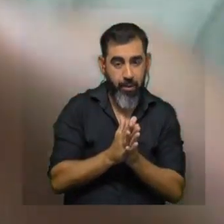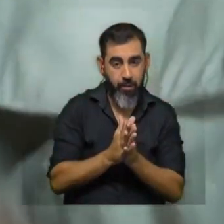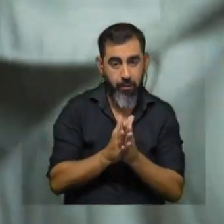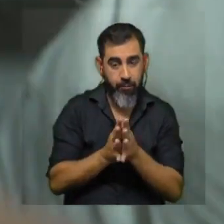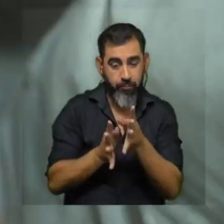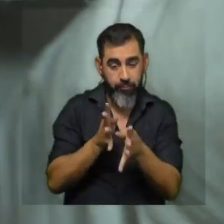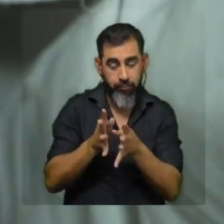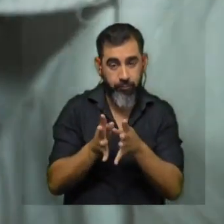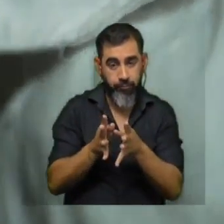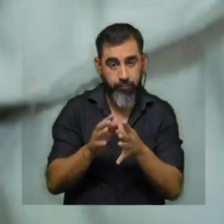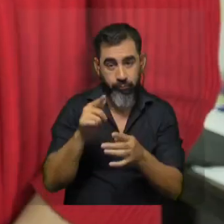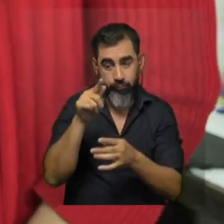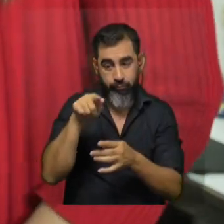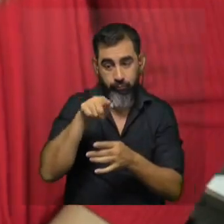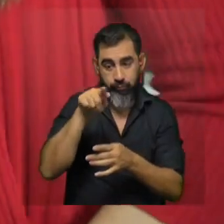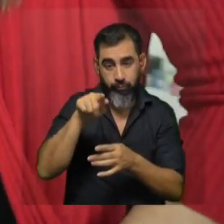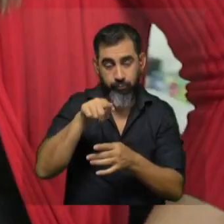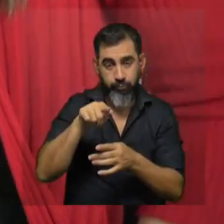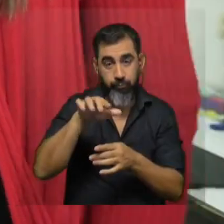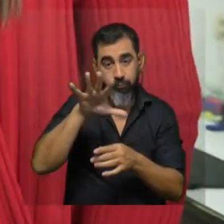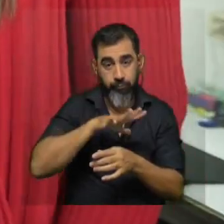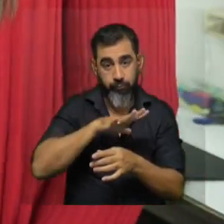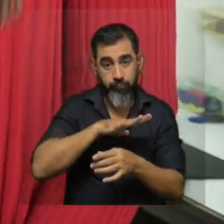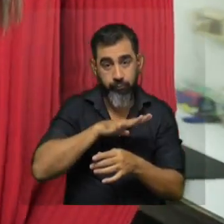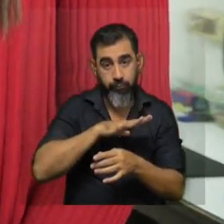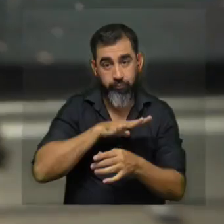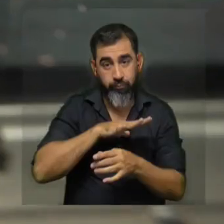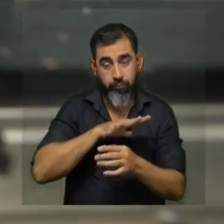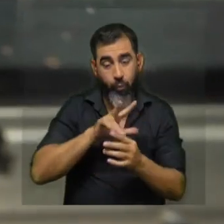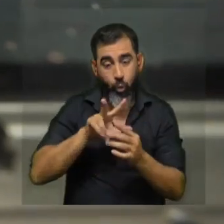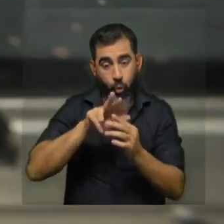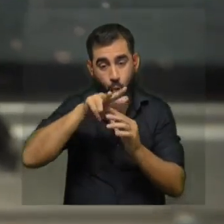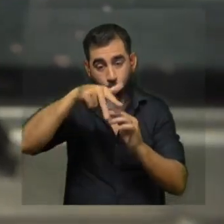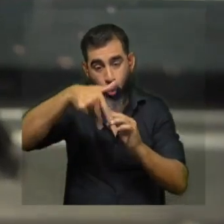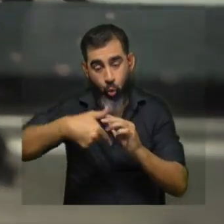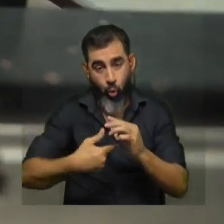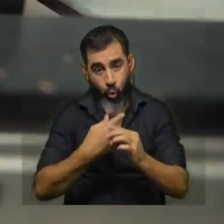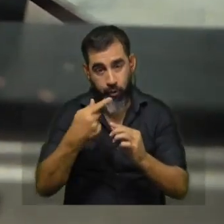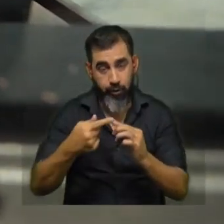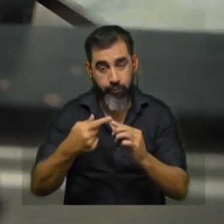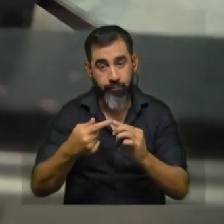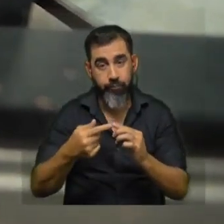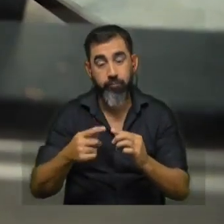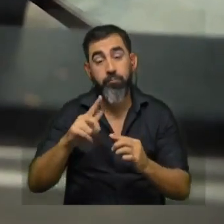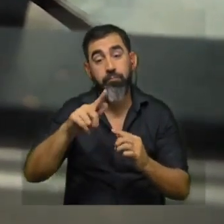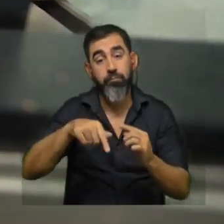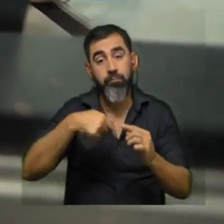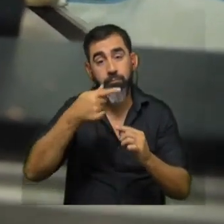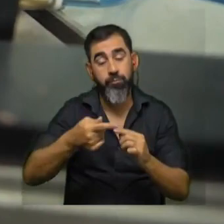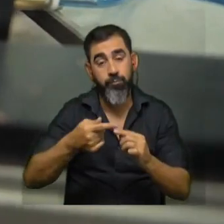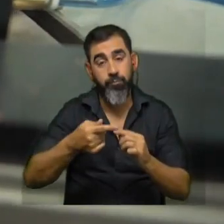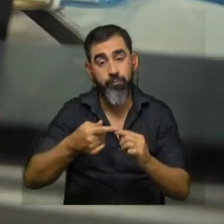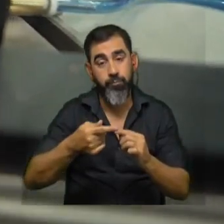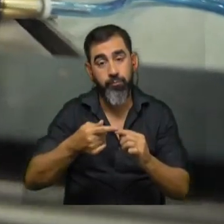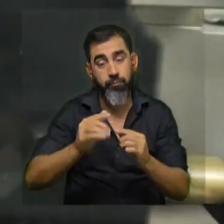al torno en torno se ocupa de cortar las curvas después se